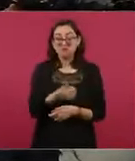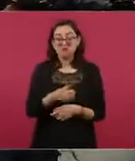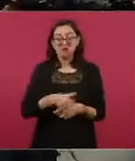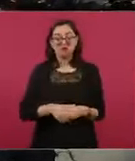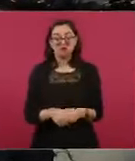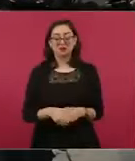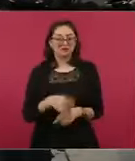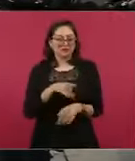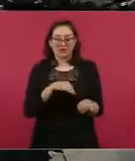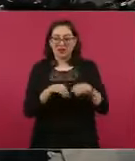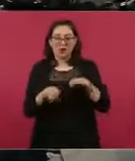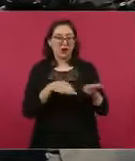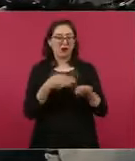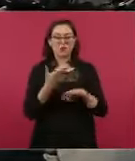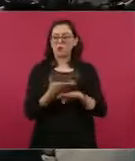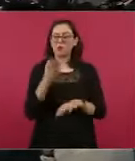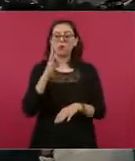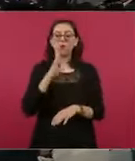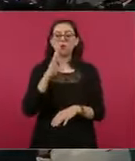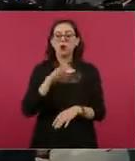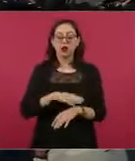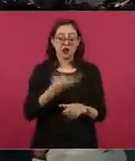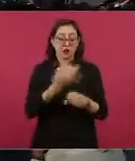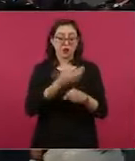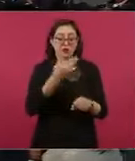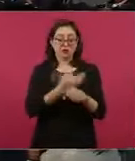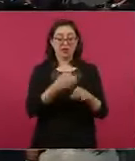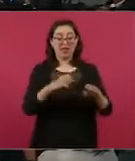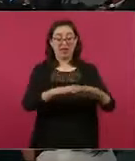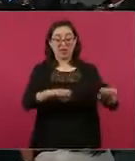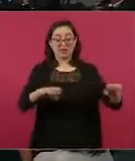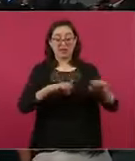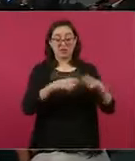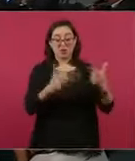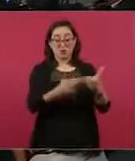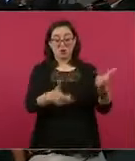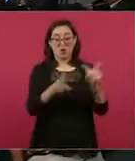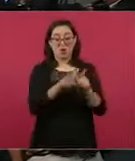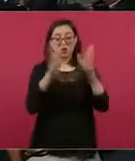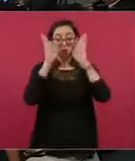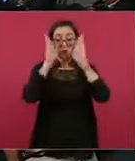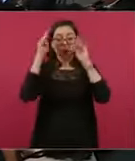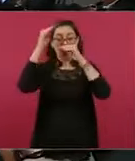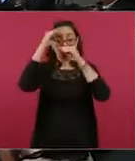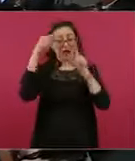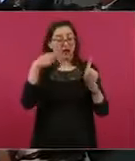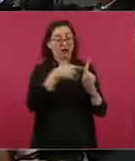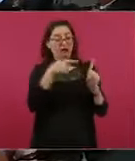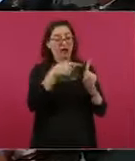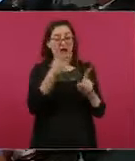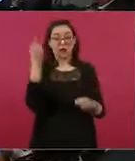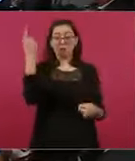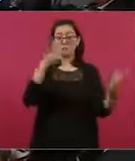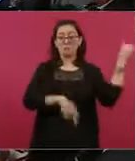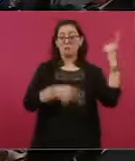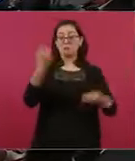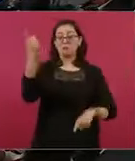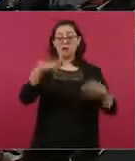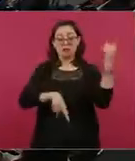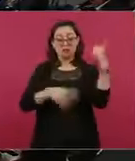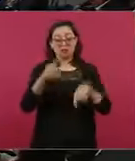imagínense, es el jefe de todo el bloque conservador y